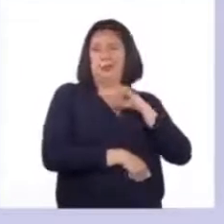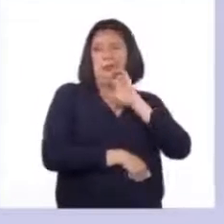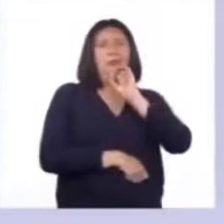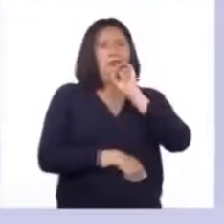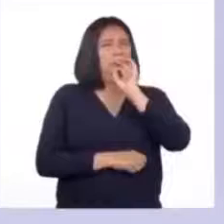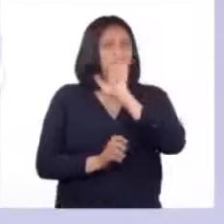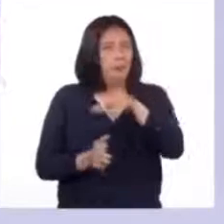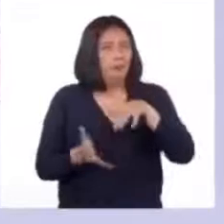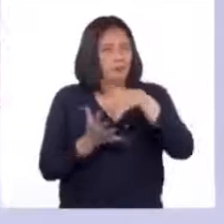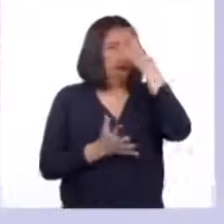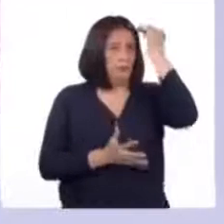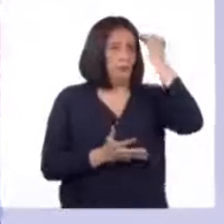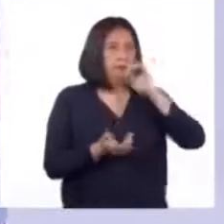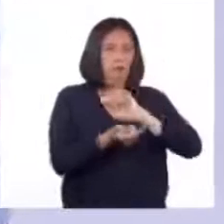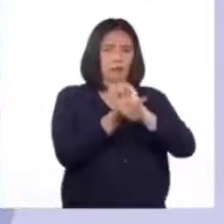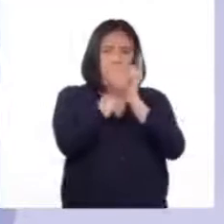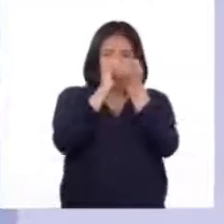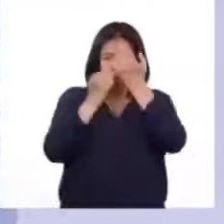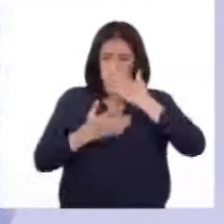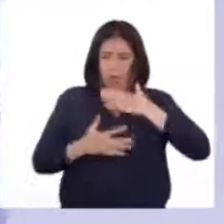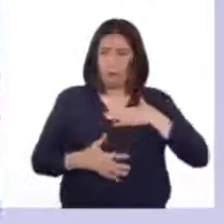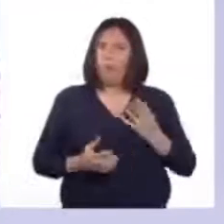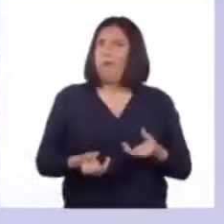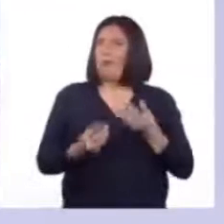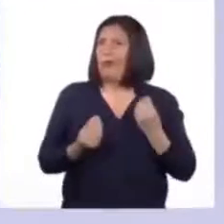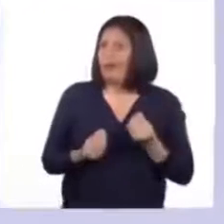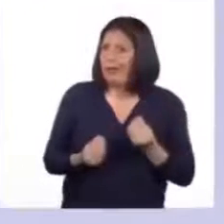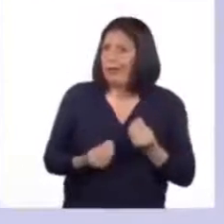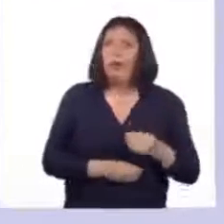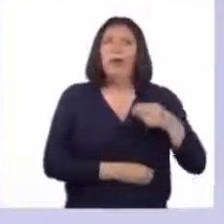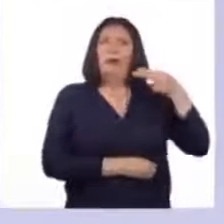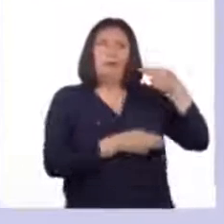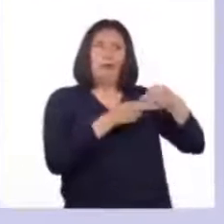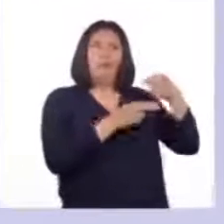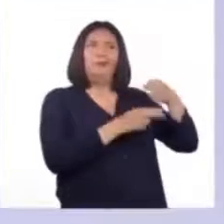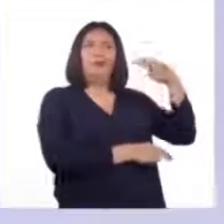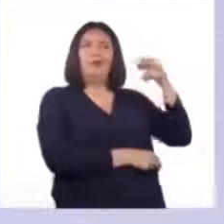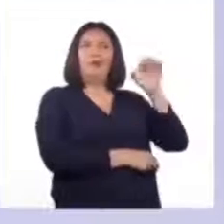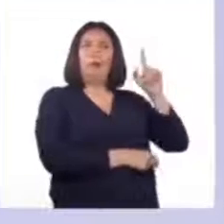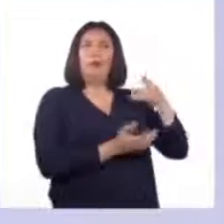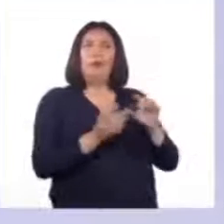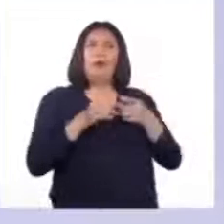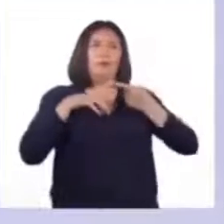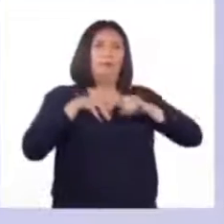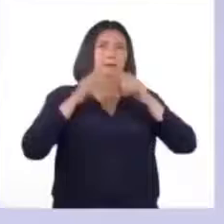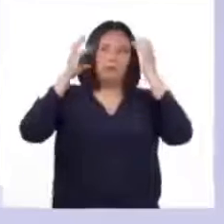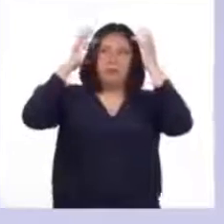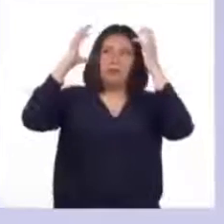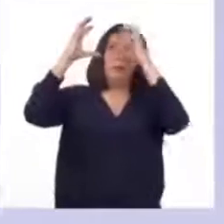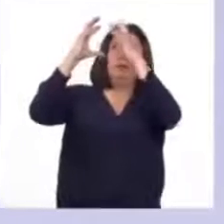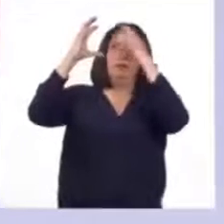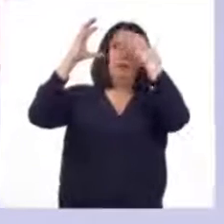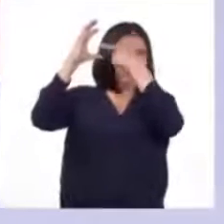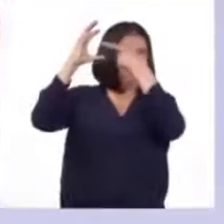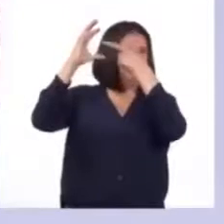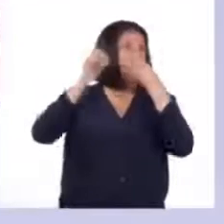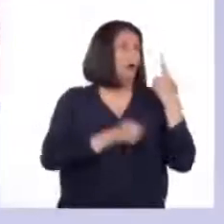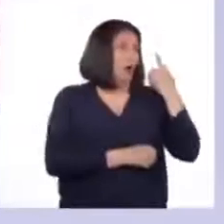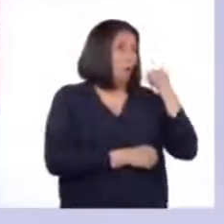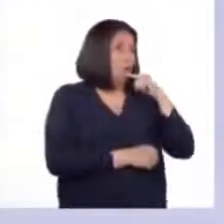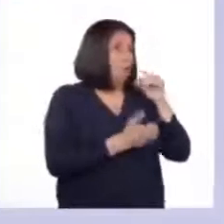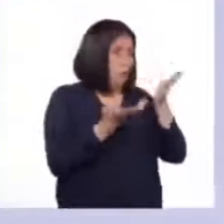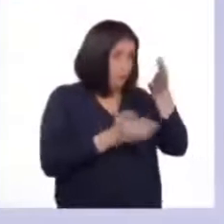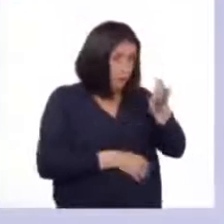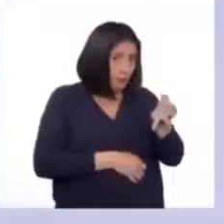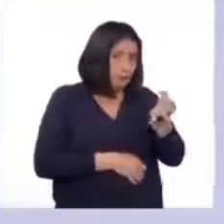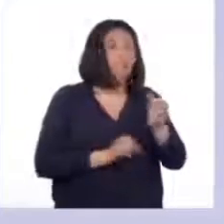Todos los cambios físicos se producen debido a las hormonas y todo el proceso empieza en el cerebro, tanto en hombres como en mujeres, ¿verdad?